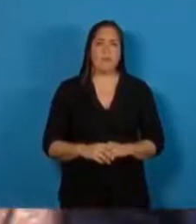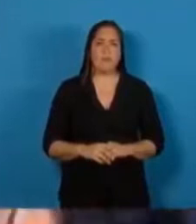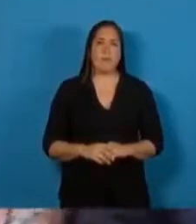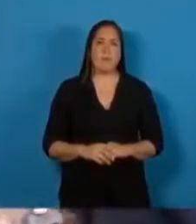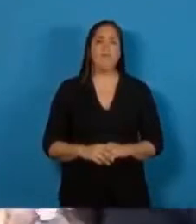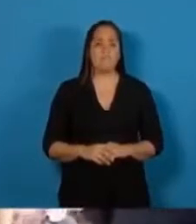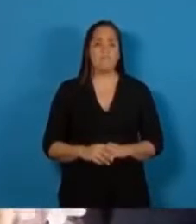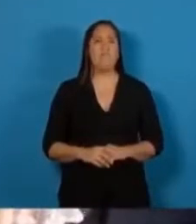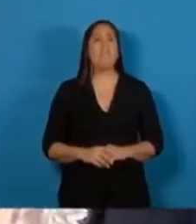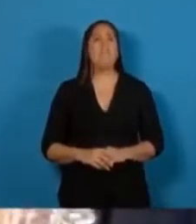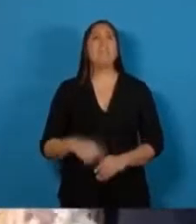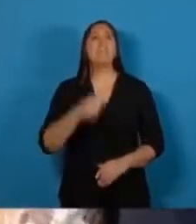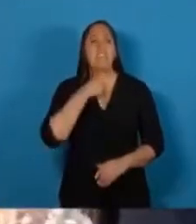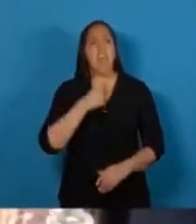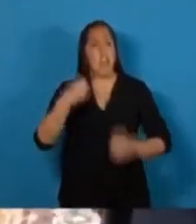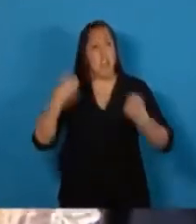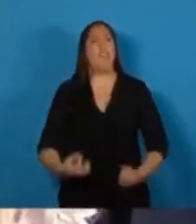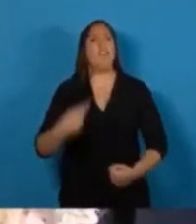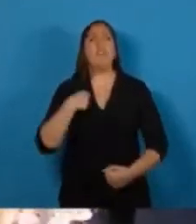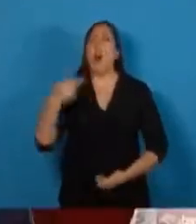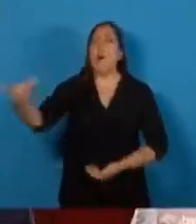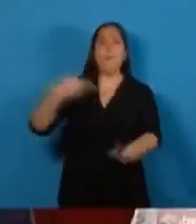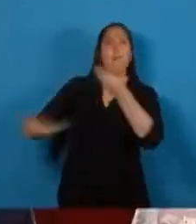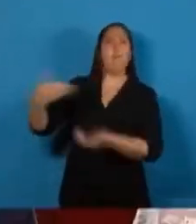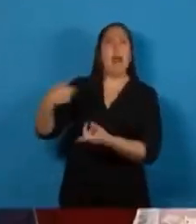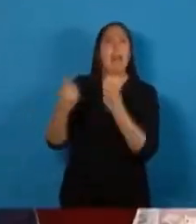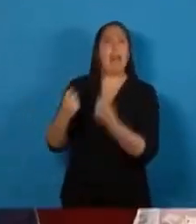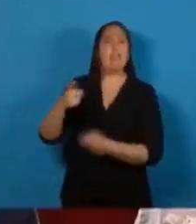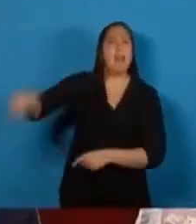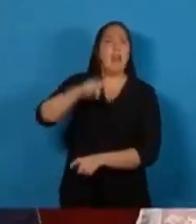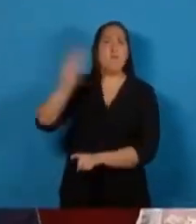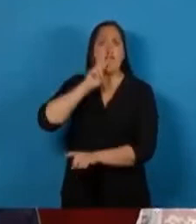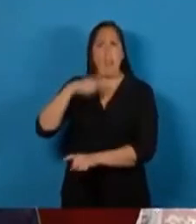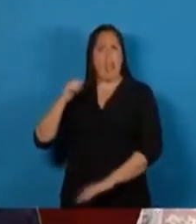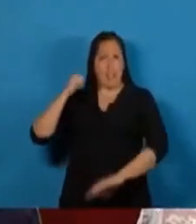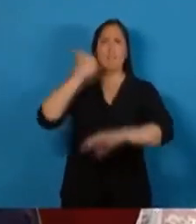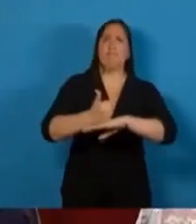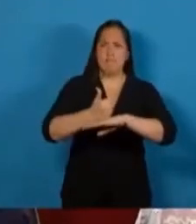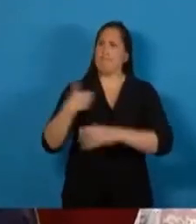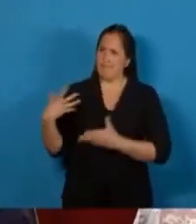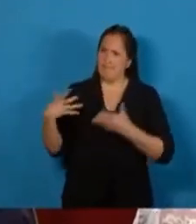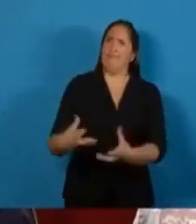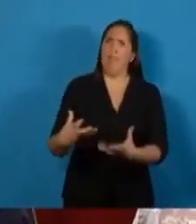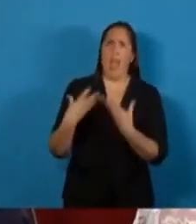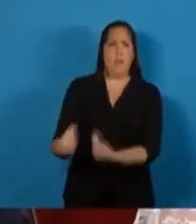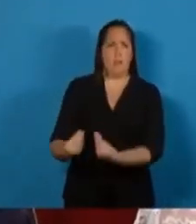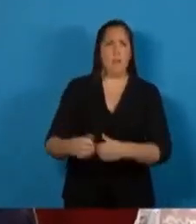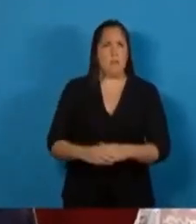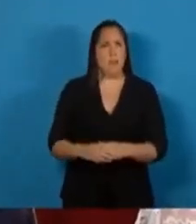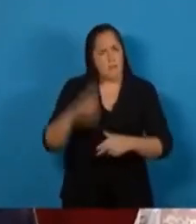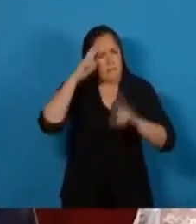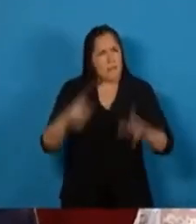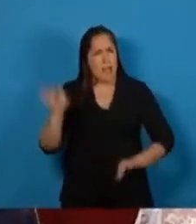Quiero ponerme al frente de sus demandas. Buscaremos reducir a través de diversos instrumentos